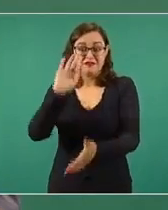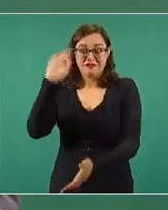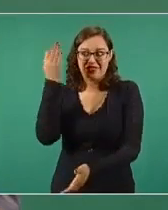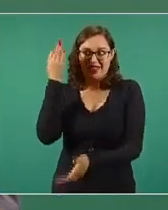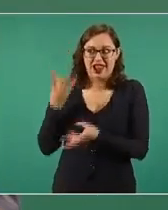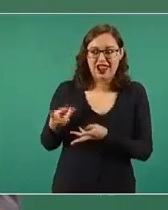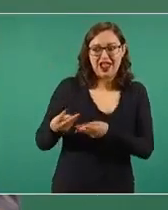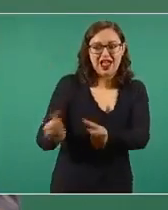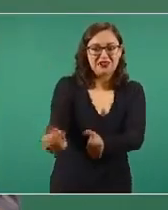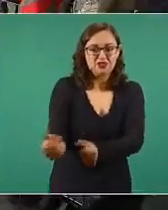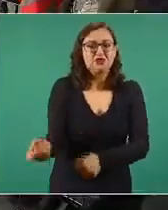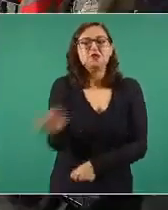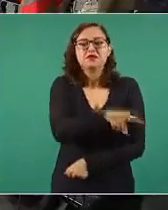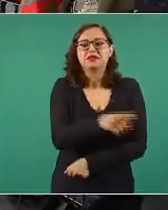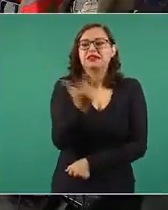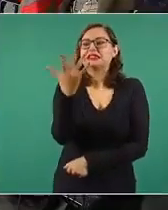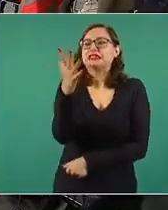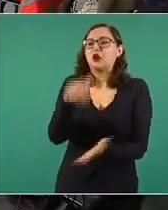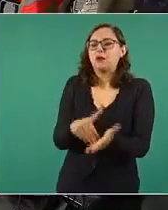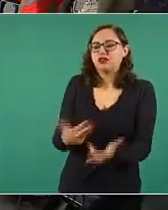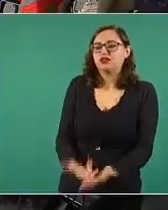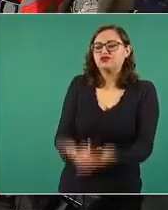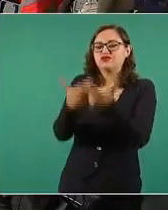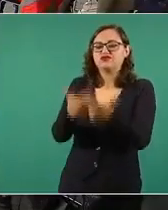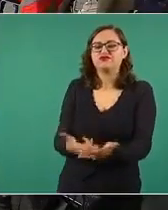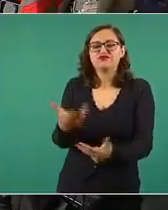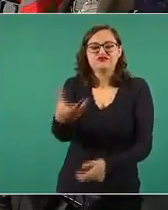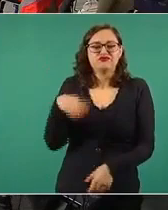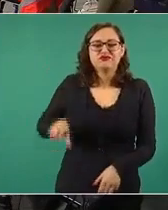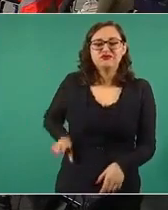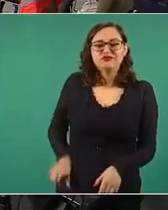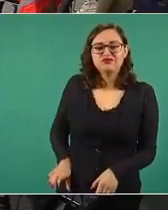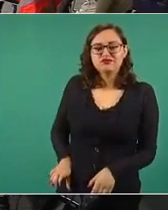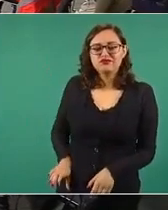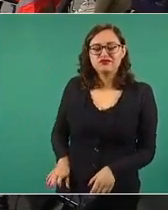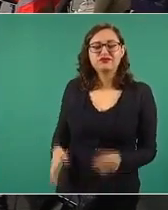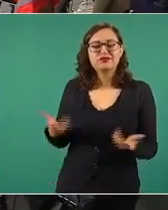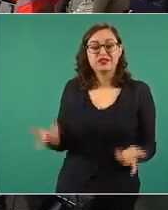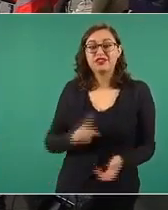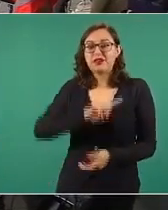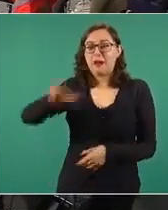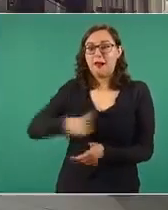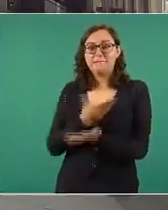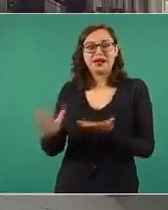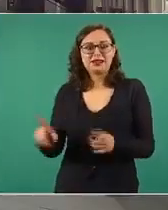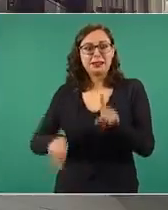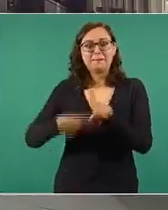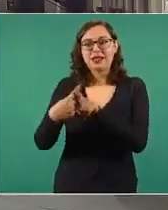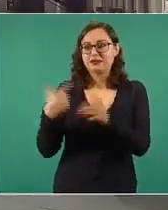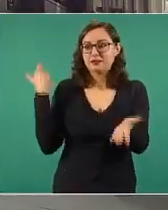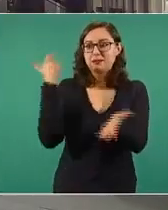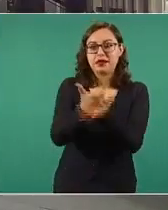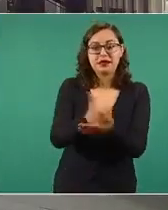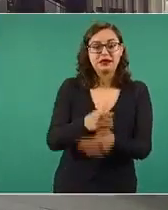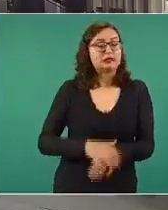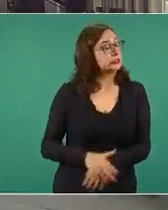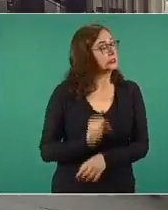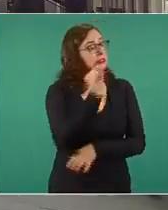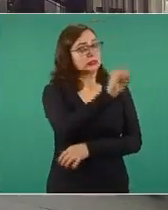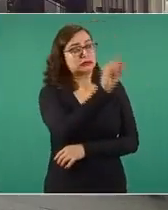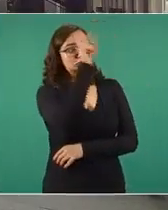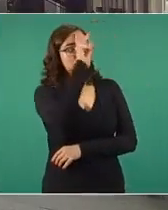Y lo peor era cuando dejaban las obras tiradas, como el acueducto del Zapotillo,